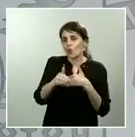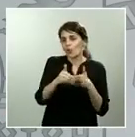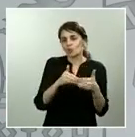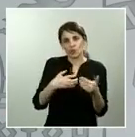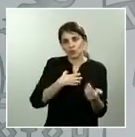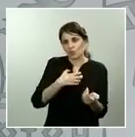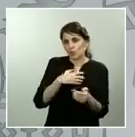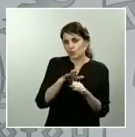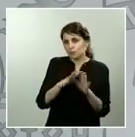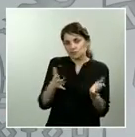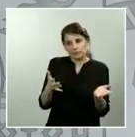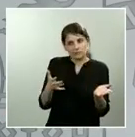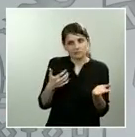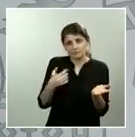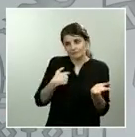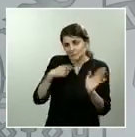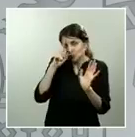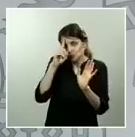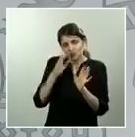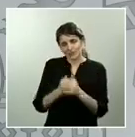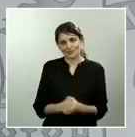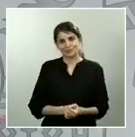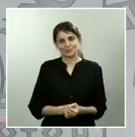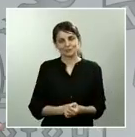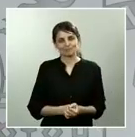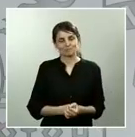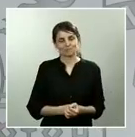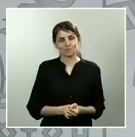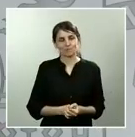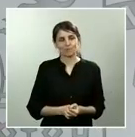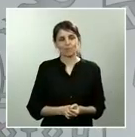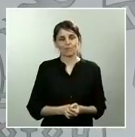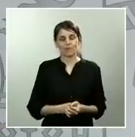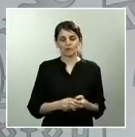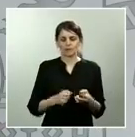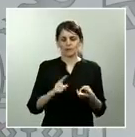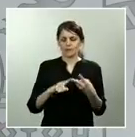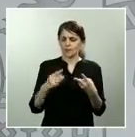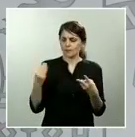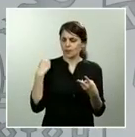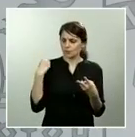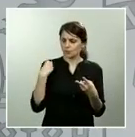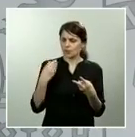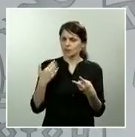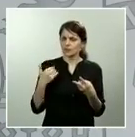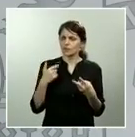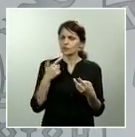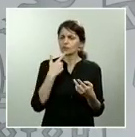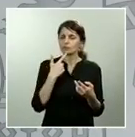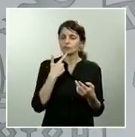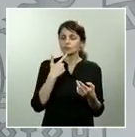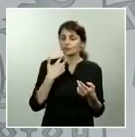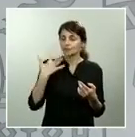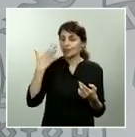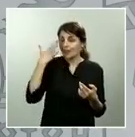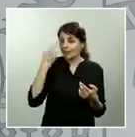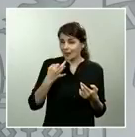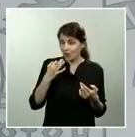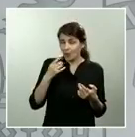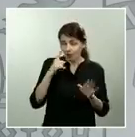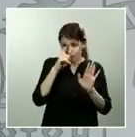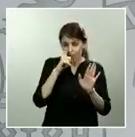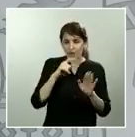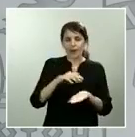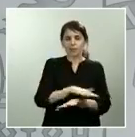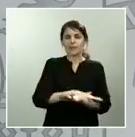va a publicar y respecto a la a la cuestión anterior creo recordar que el propio ministerio de sanidad en su momento transmitió